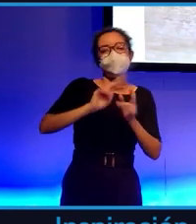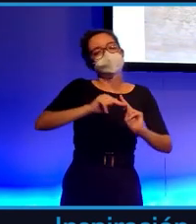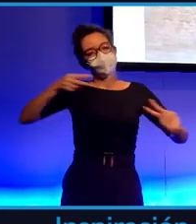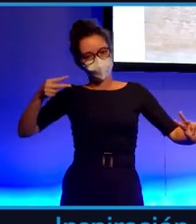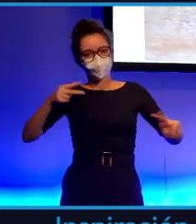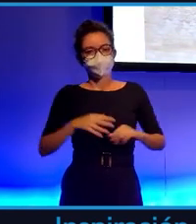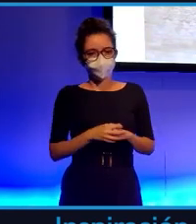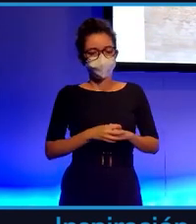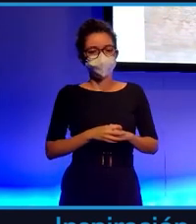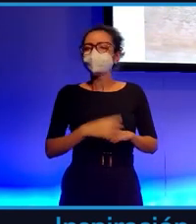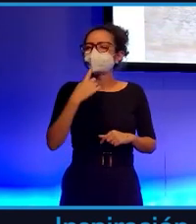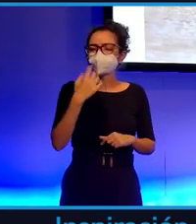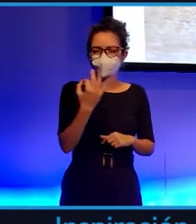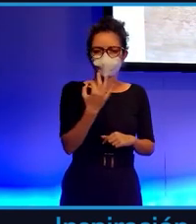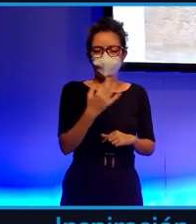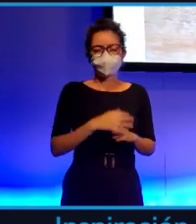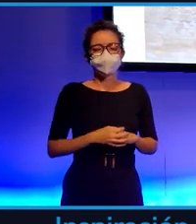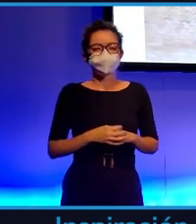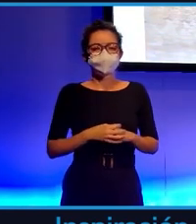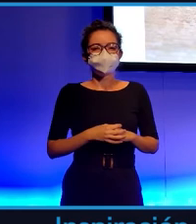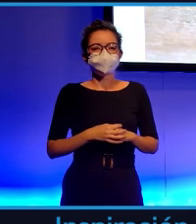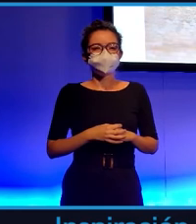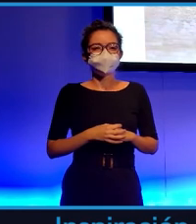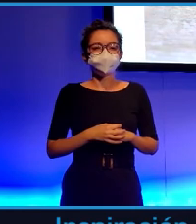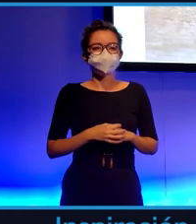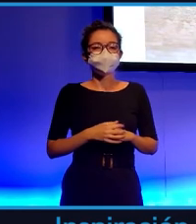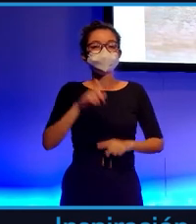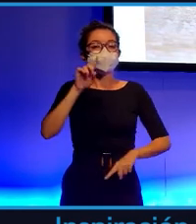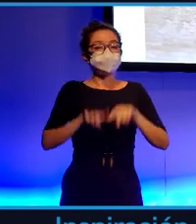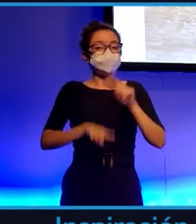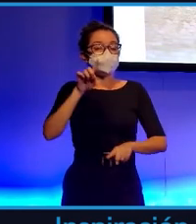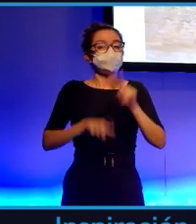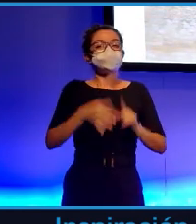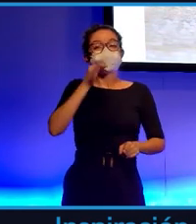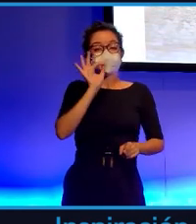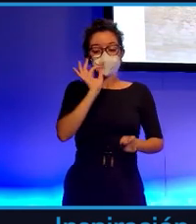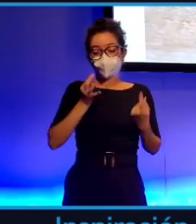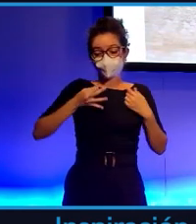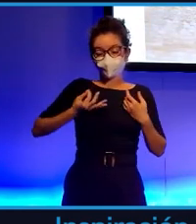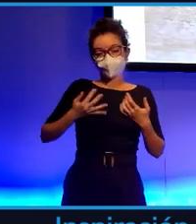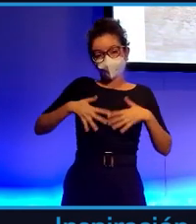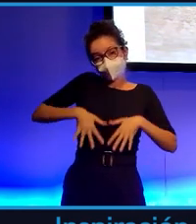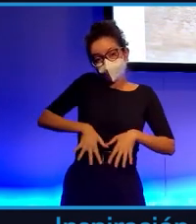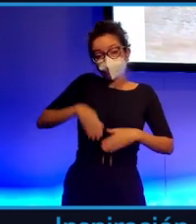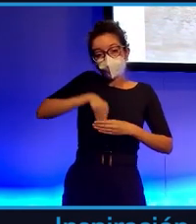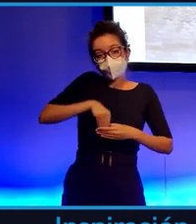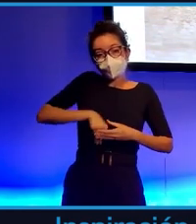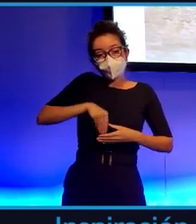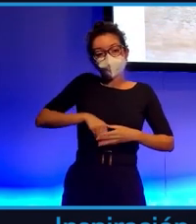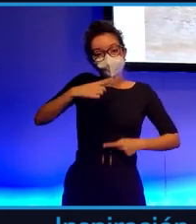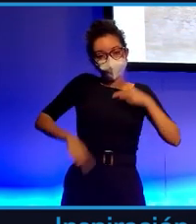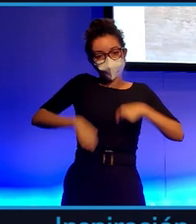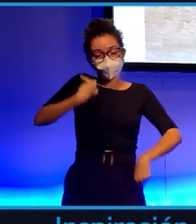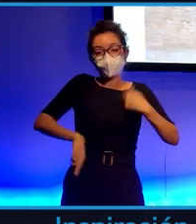y lo que indican es que según qué tan rápido metabolices la cafeína, te va a sentar bien o te va a sentar mal.